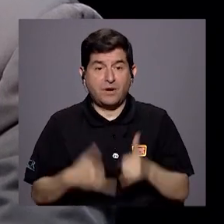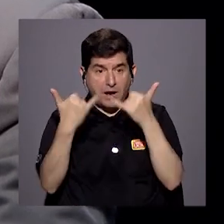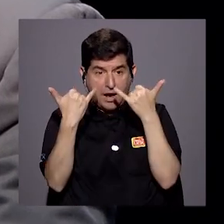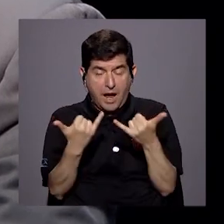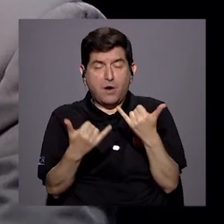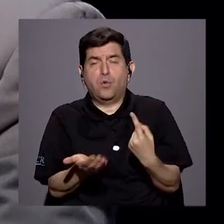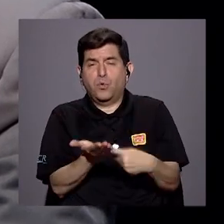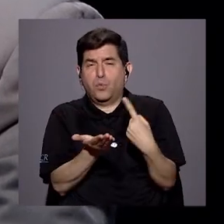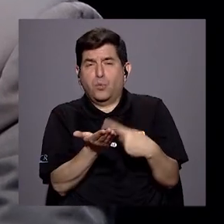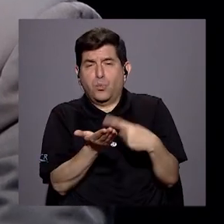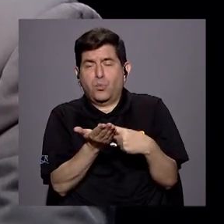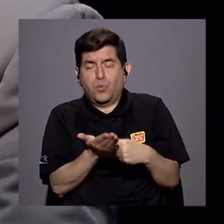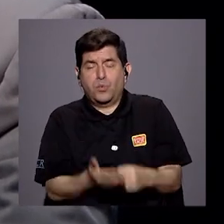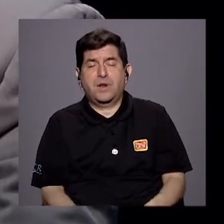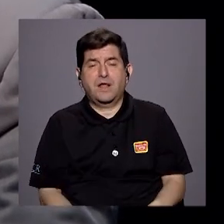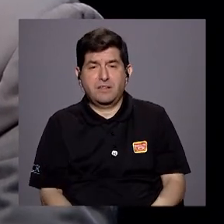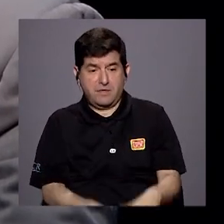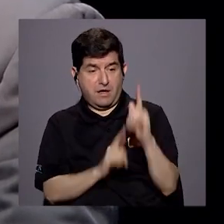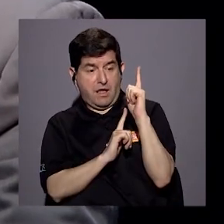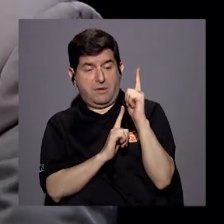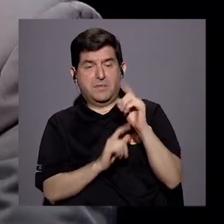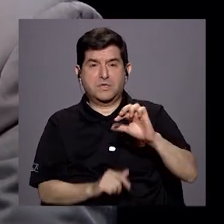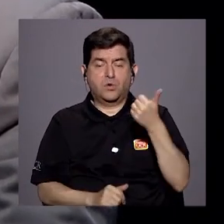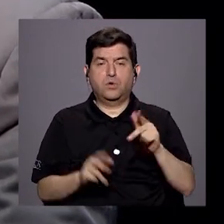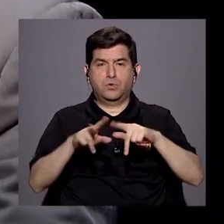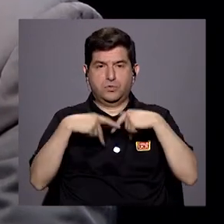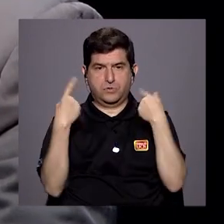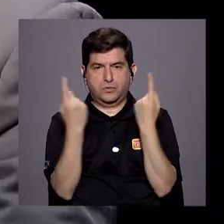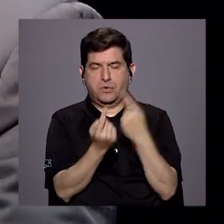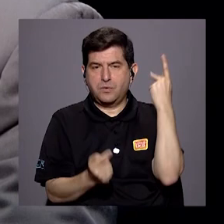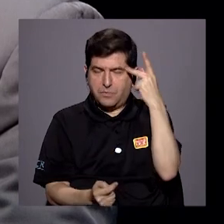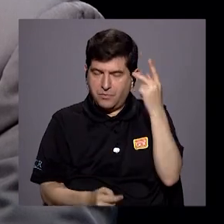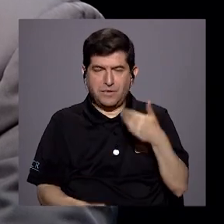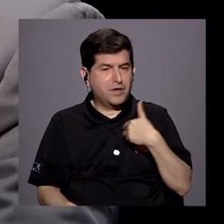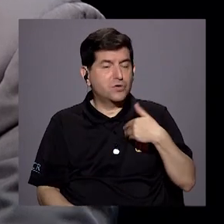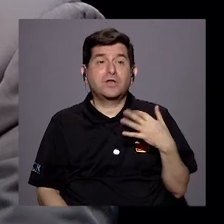va a dar toda una discusión en torno a las armas. Y el otro es partidos políticos sin rumbo.